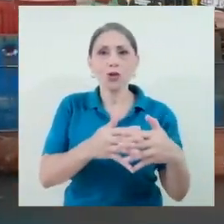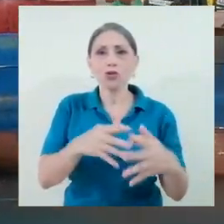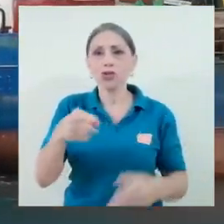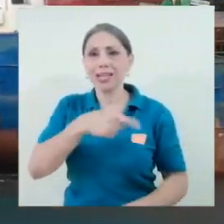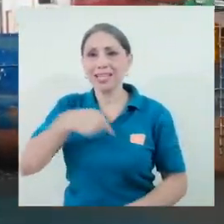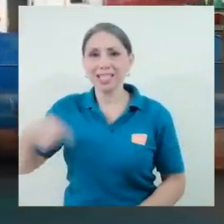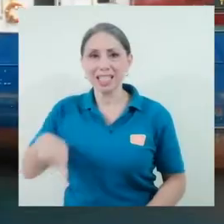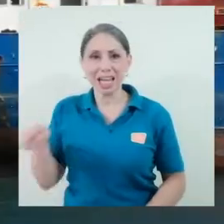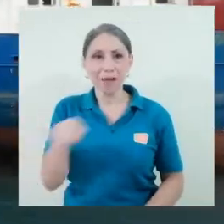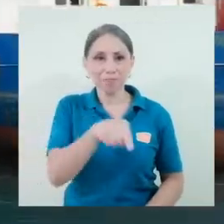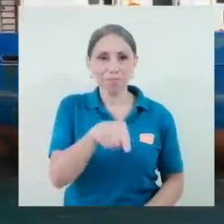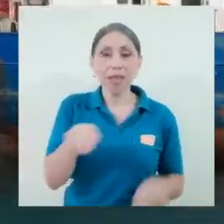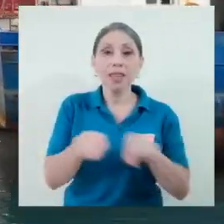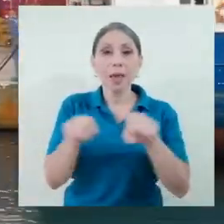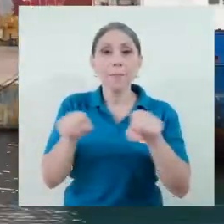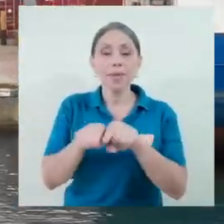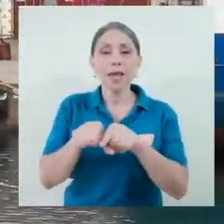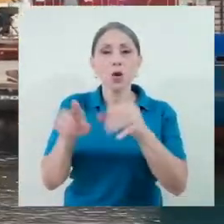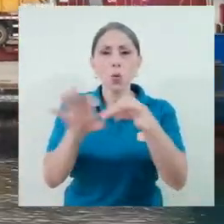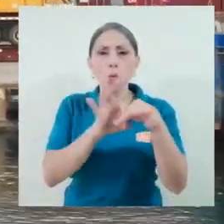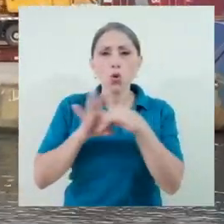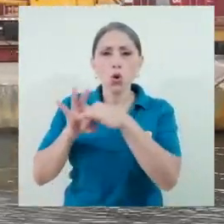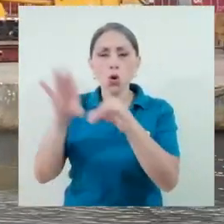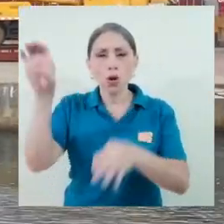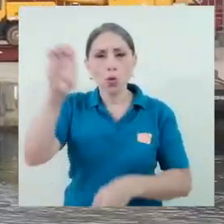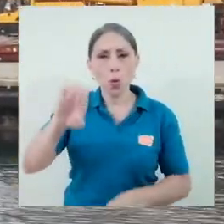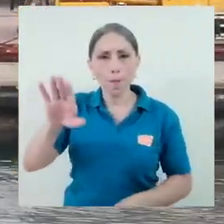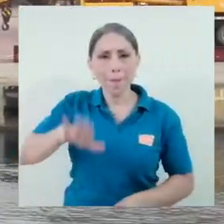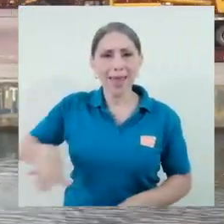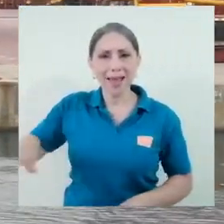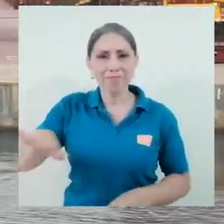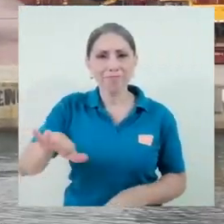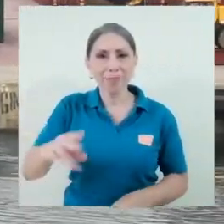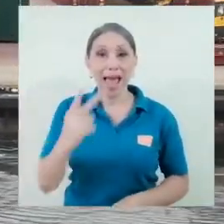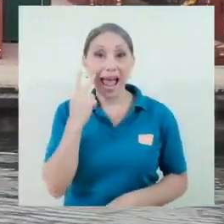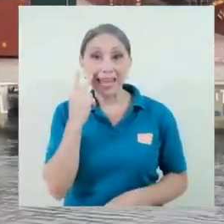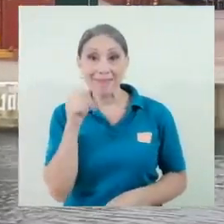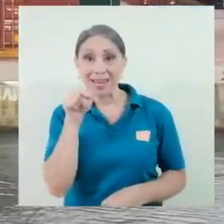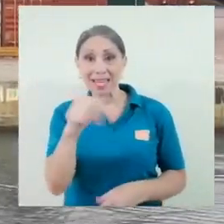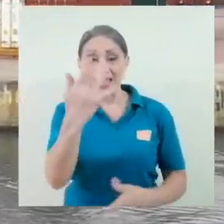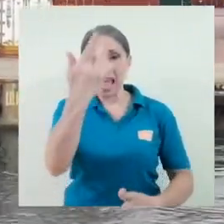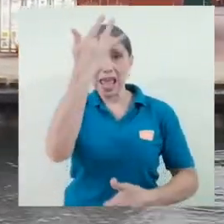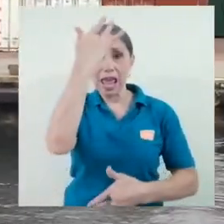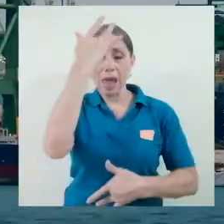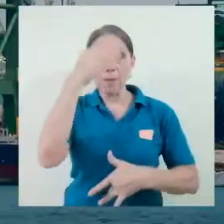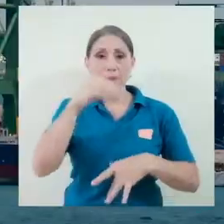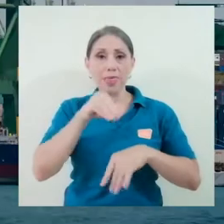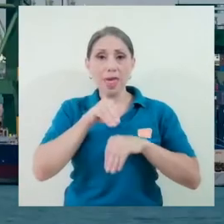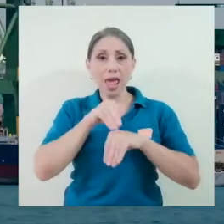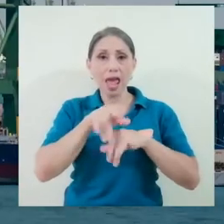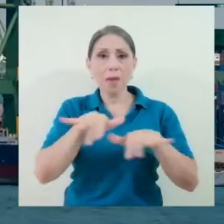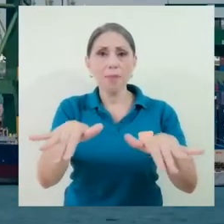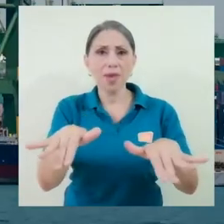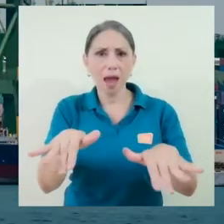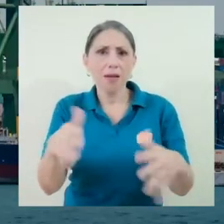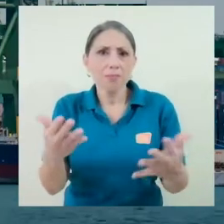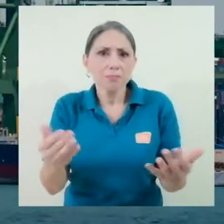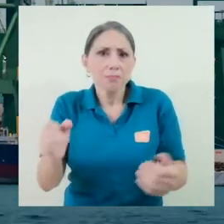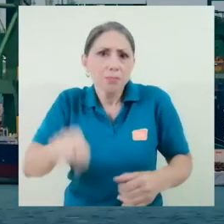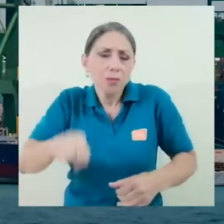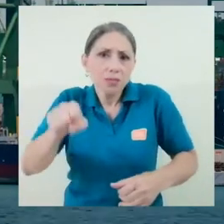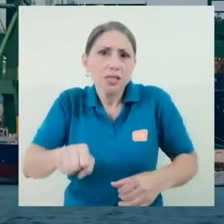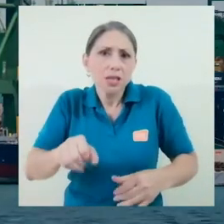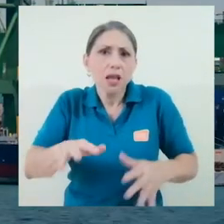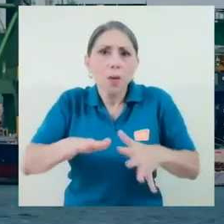también. Vamos a ver también esta epidemia como efectivamente la culminación de un proceso de libre mercado y de